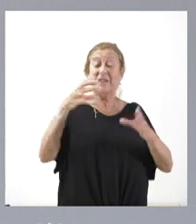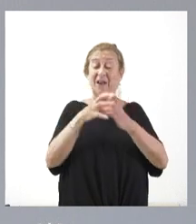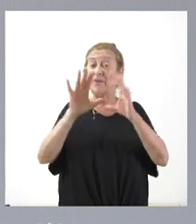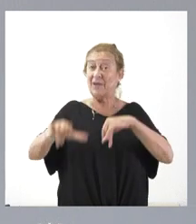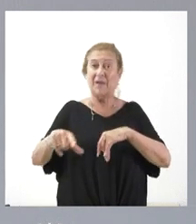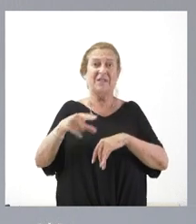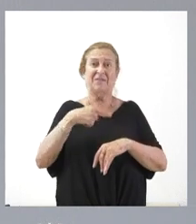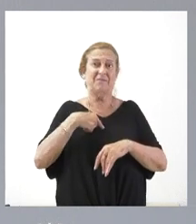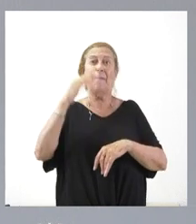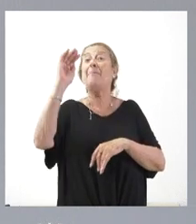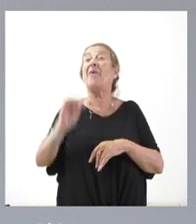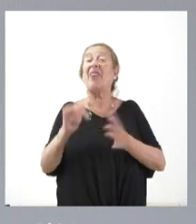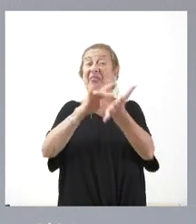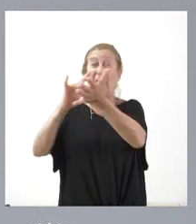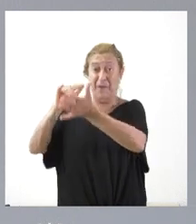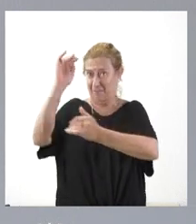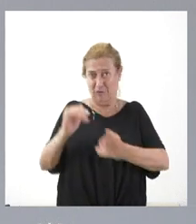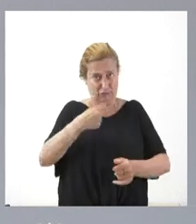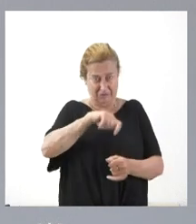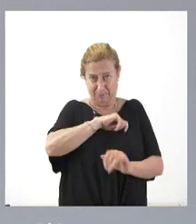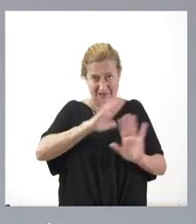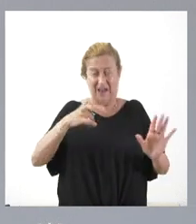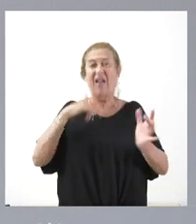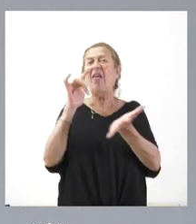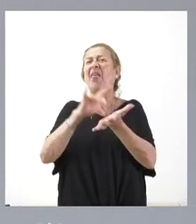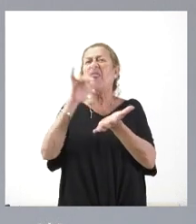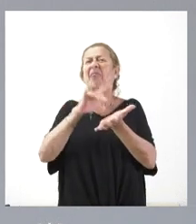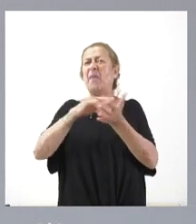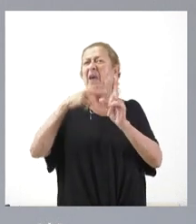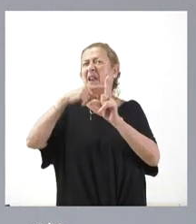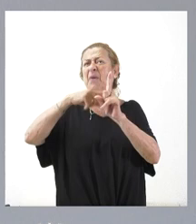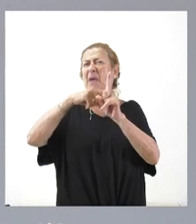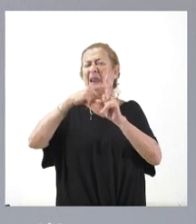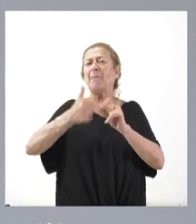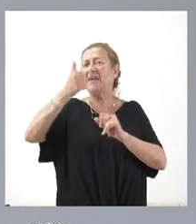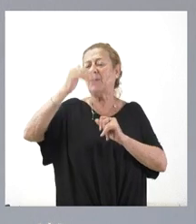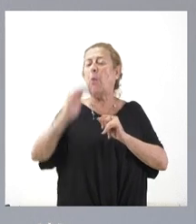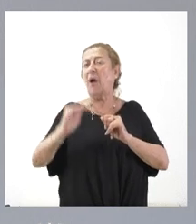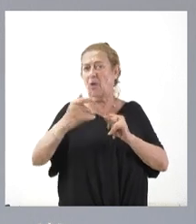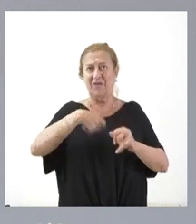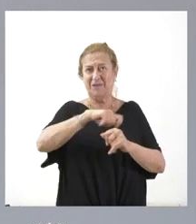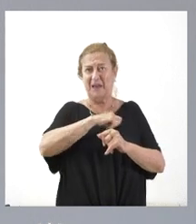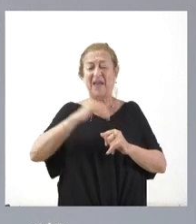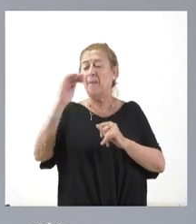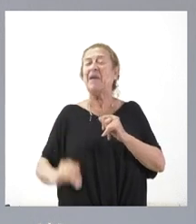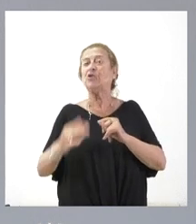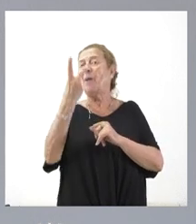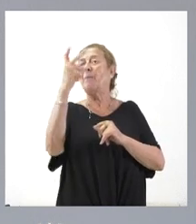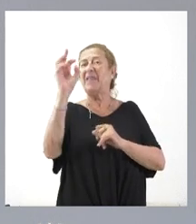comunidades autónomas menos endeudadas que España. Tenemos un nivel de deuda entre los más bajos de España, por debajo del 20%